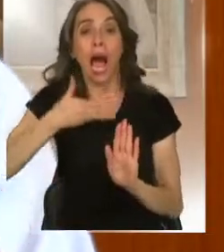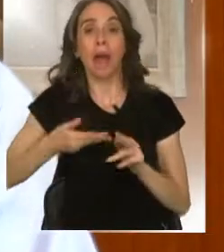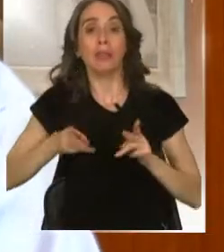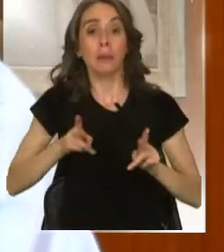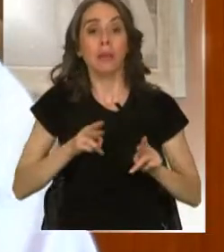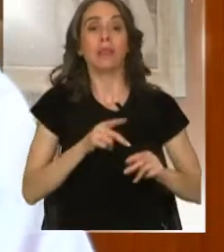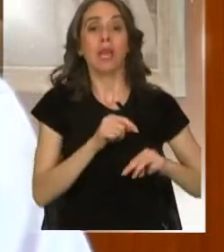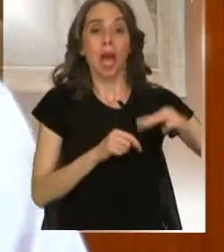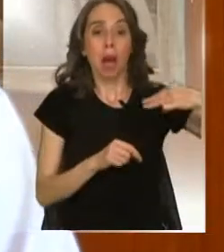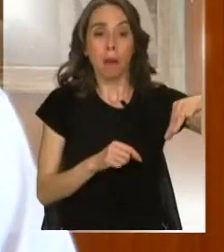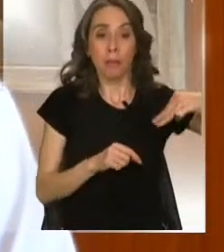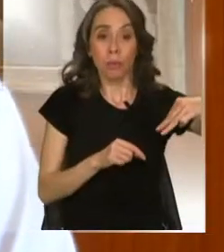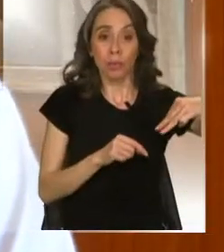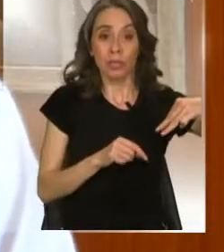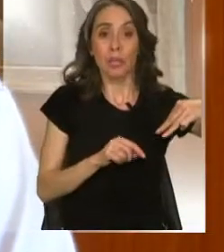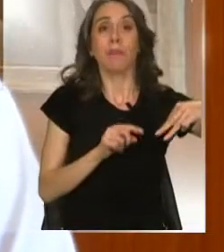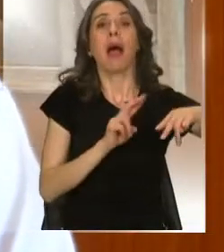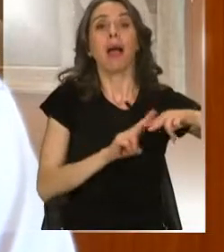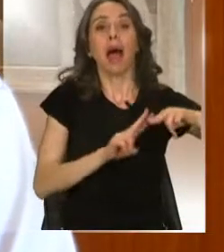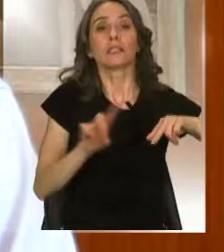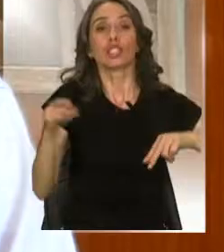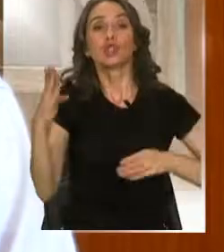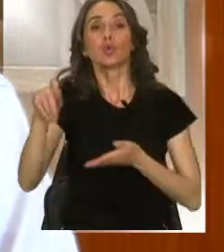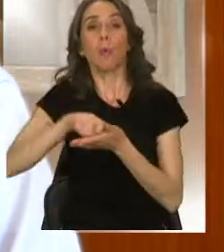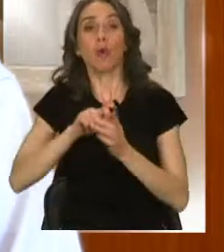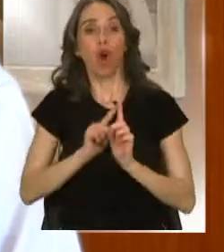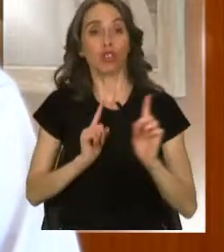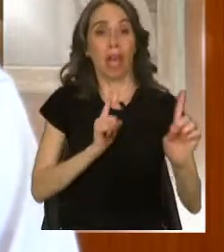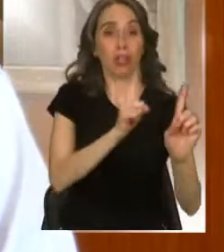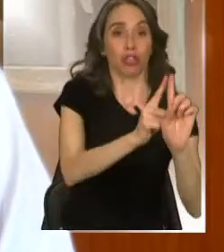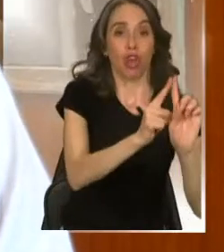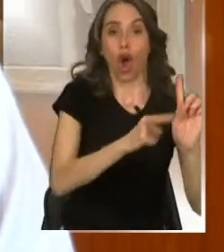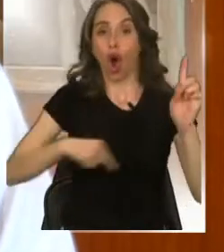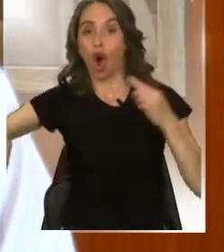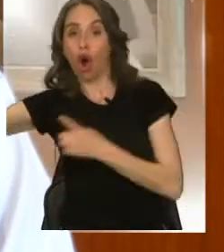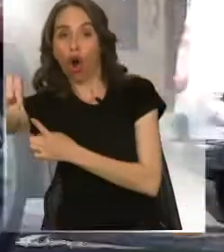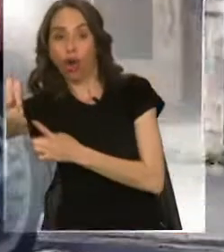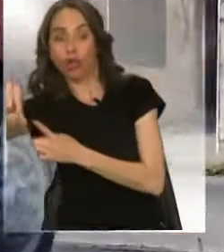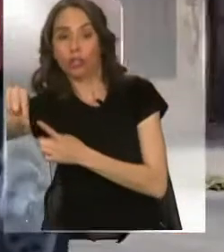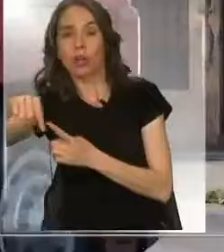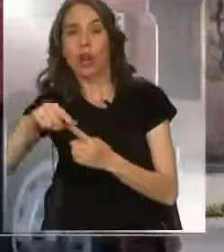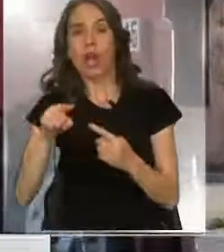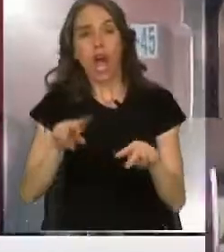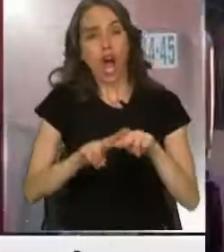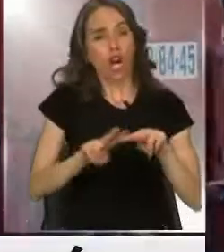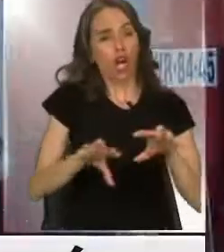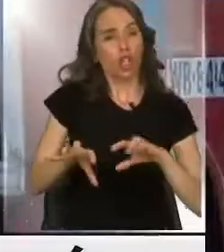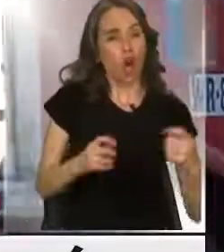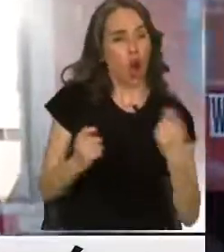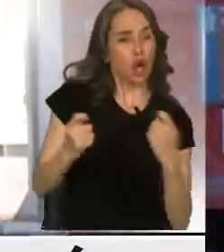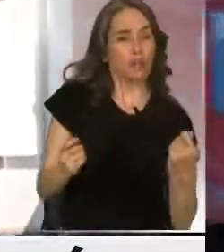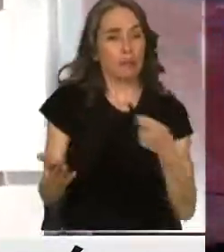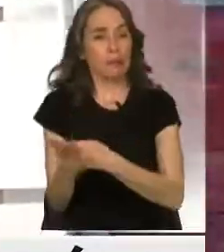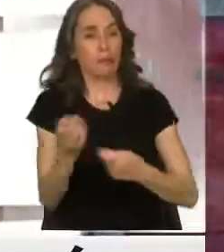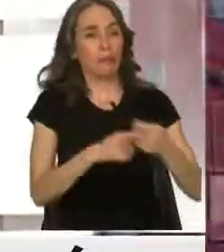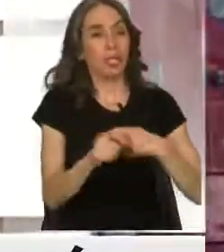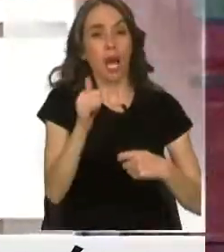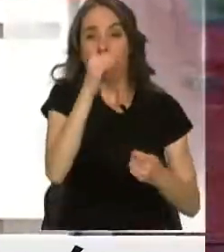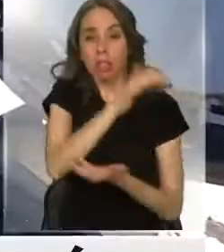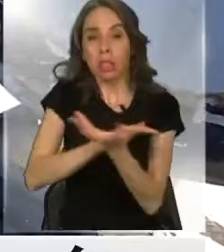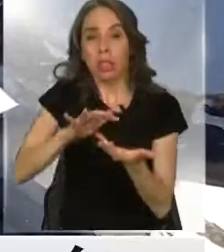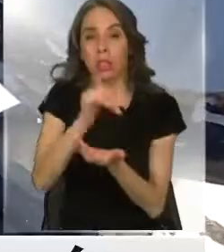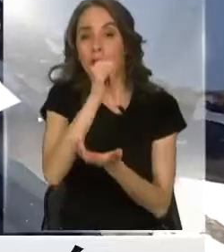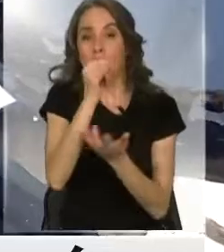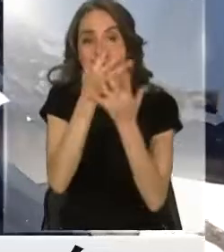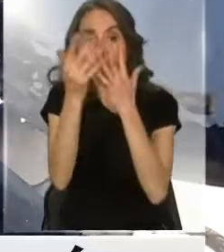subcontrato y de poca transparencia que se prestaba para algunas cosas. Cosas que